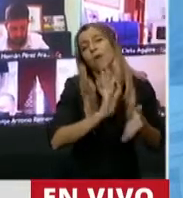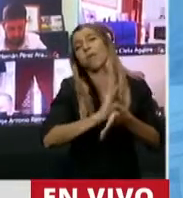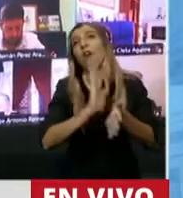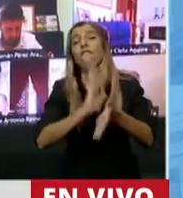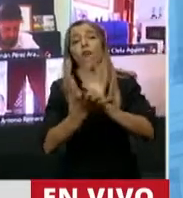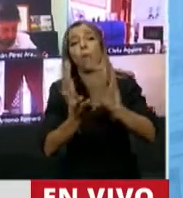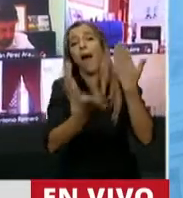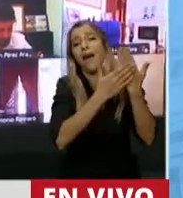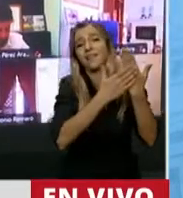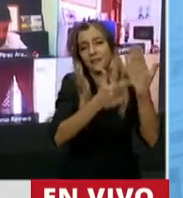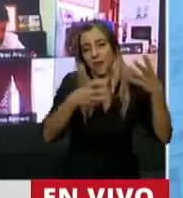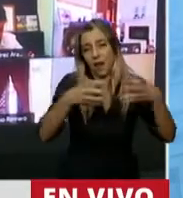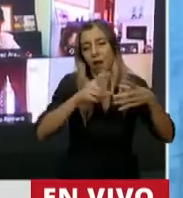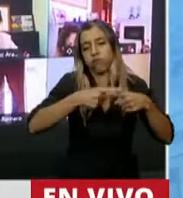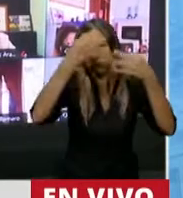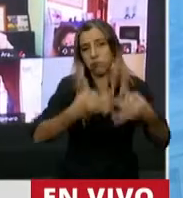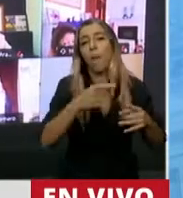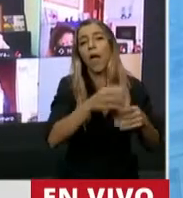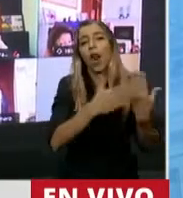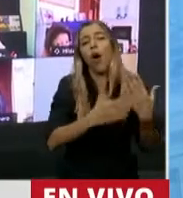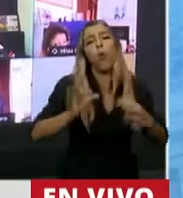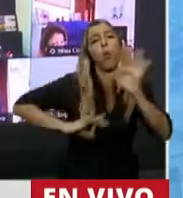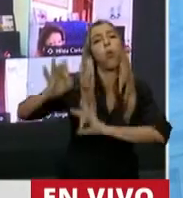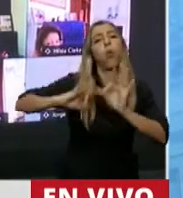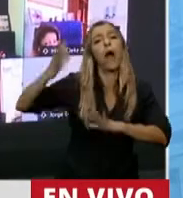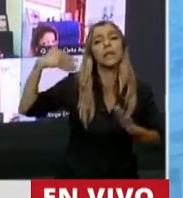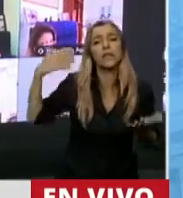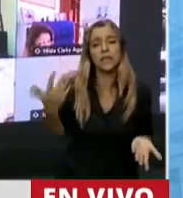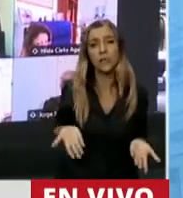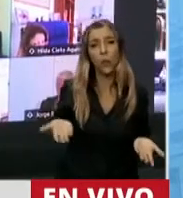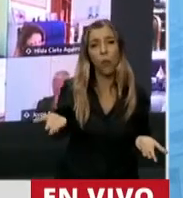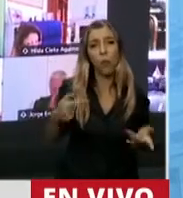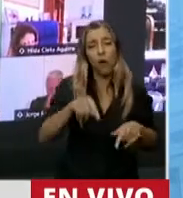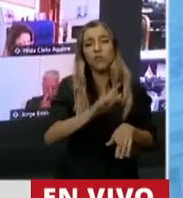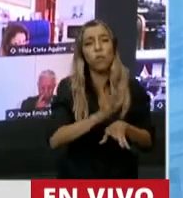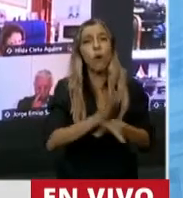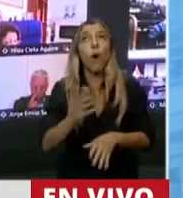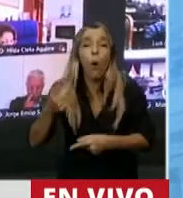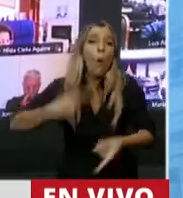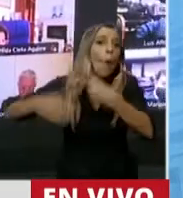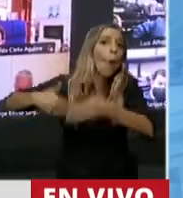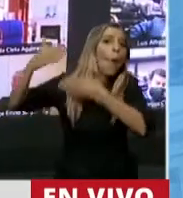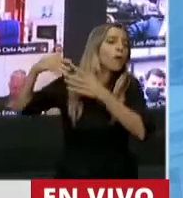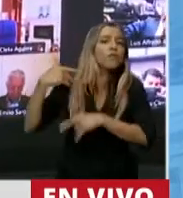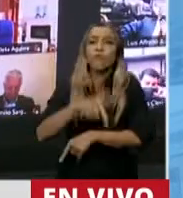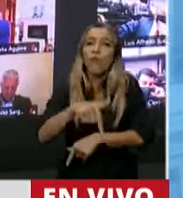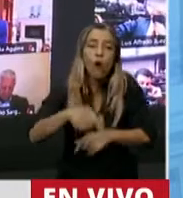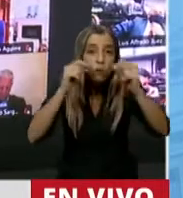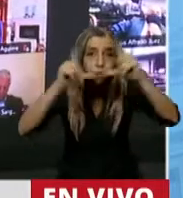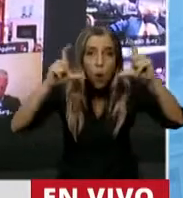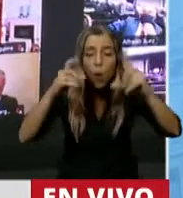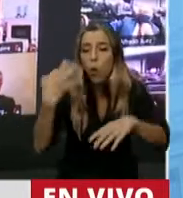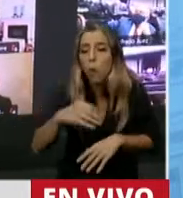que atrasa 50 años, tiene que abrir los ojos y volver a la lógica de la producción,